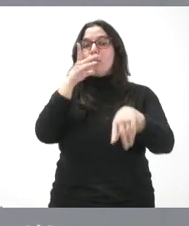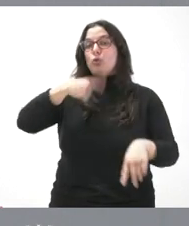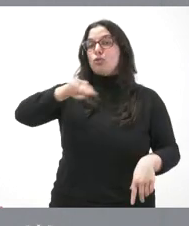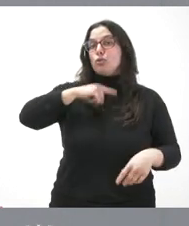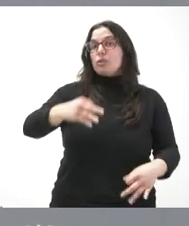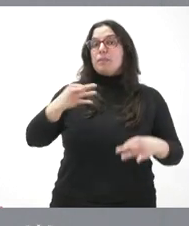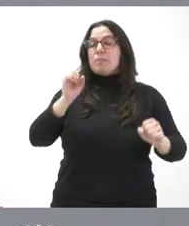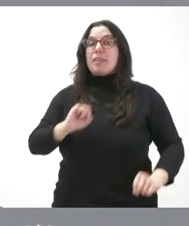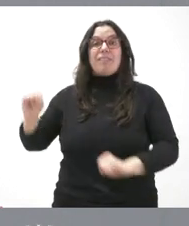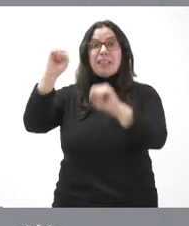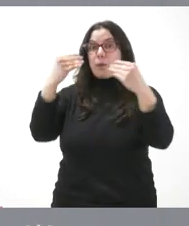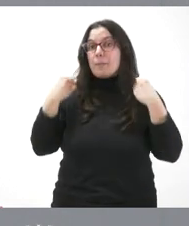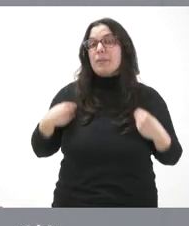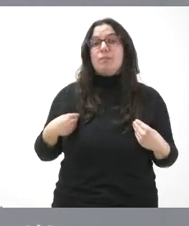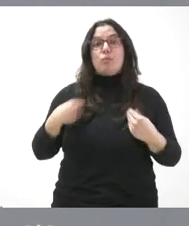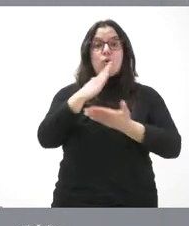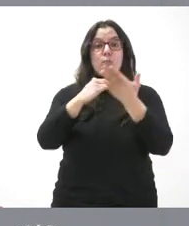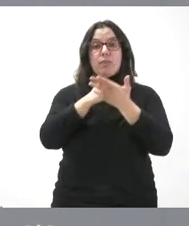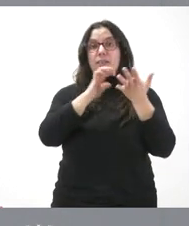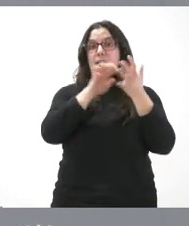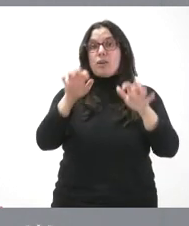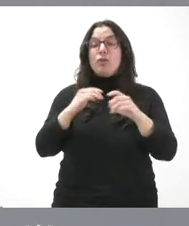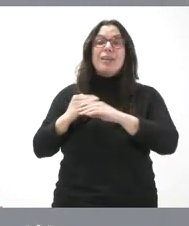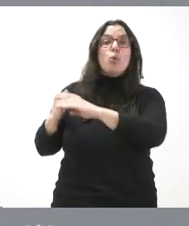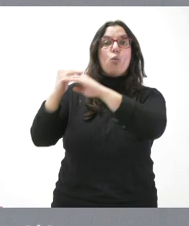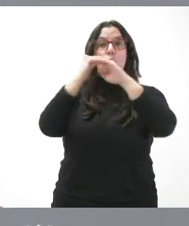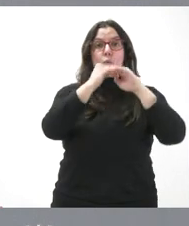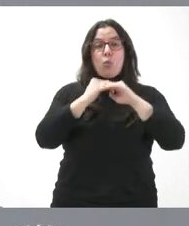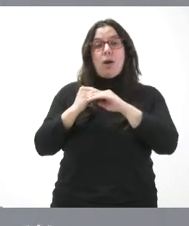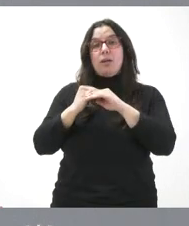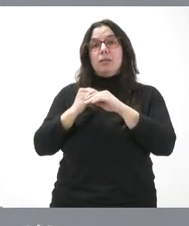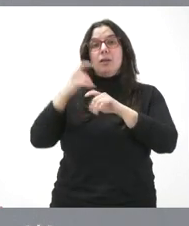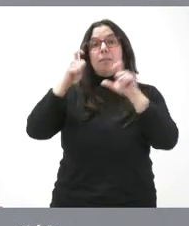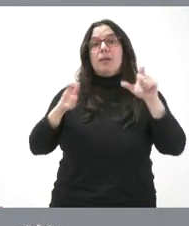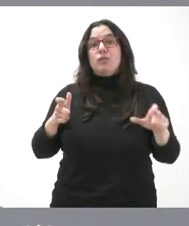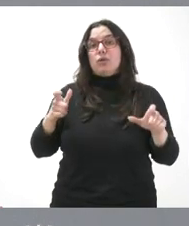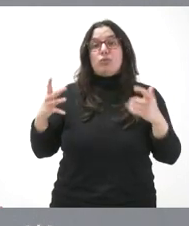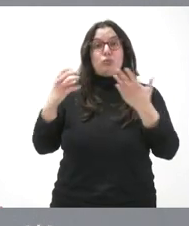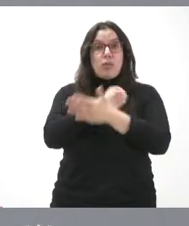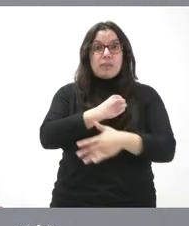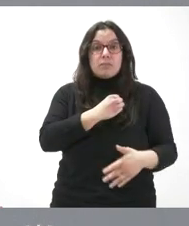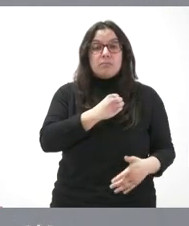exactamente lo mismo como comunidad de Castilla y León, la igualdad entre todos los ciudadanos.